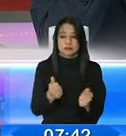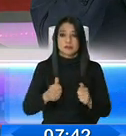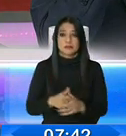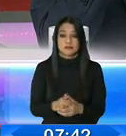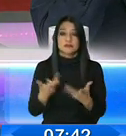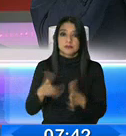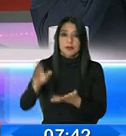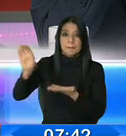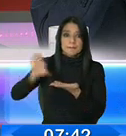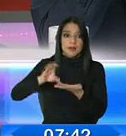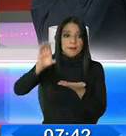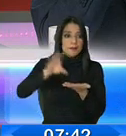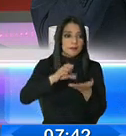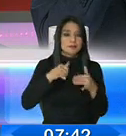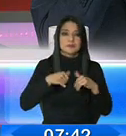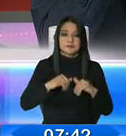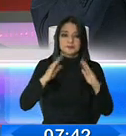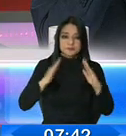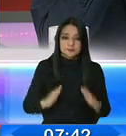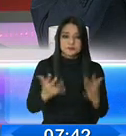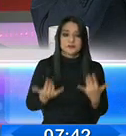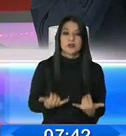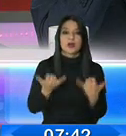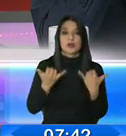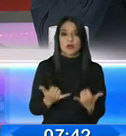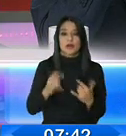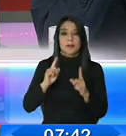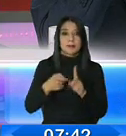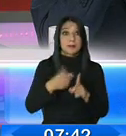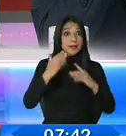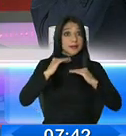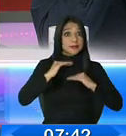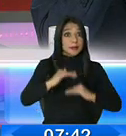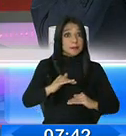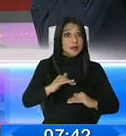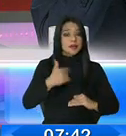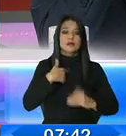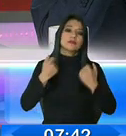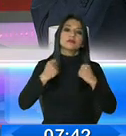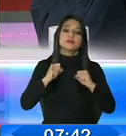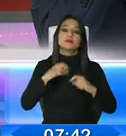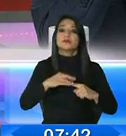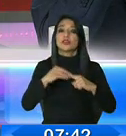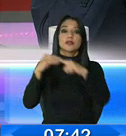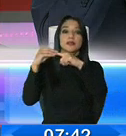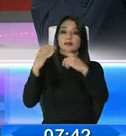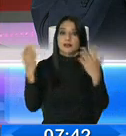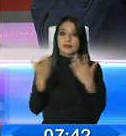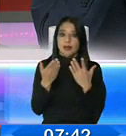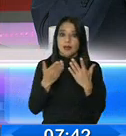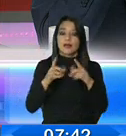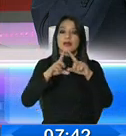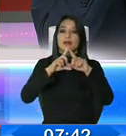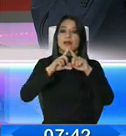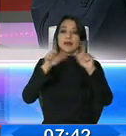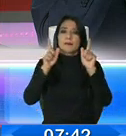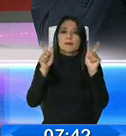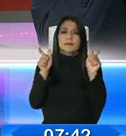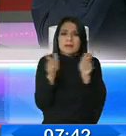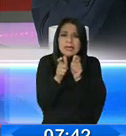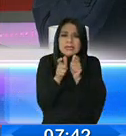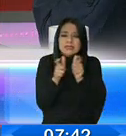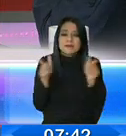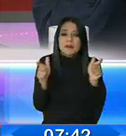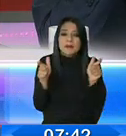están llegando para seguir atendiendo. Hoy, en esta primera etapa, insisto, priorizaremos a las micro, pequeñas y